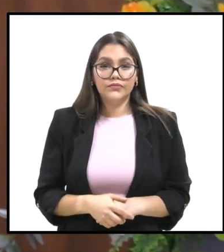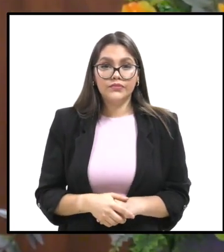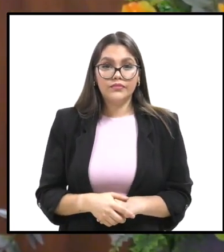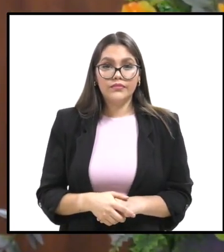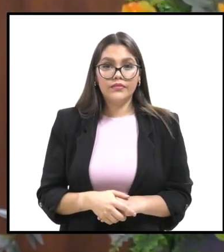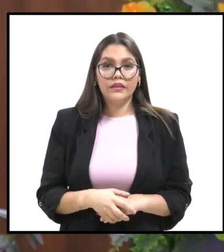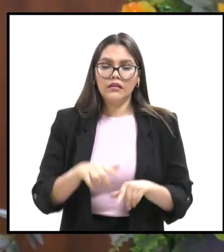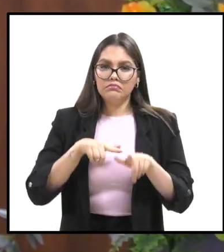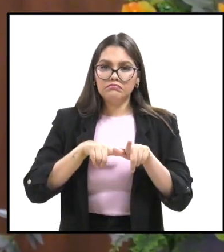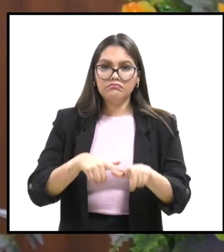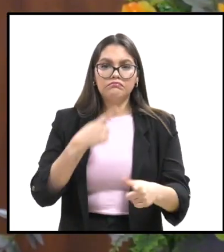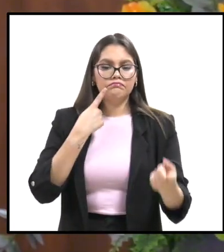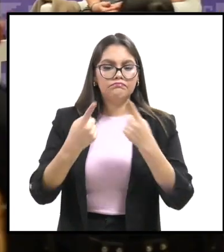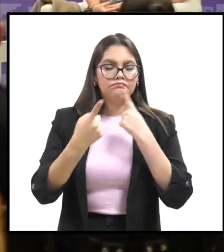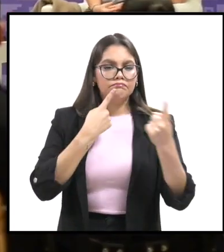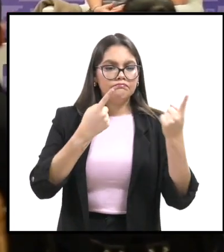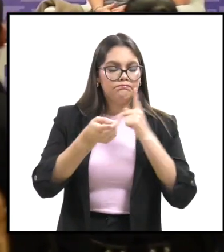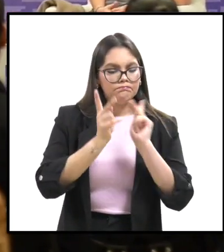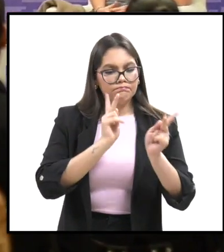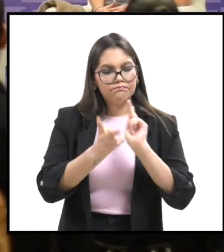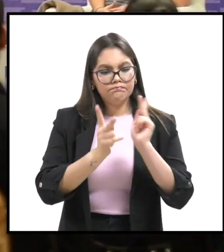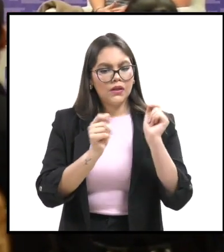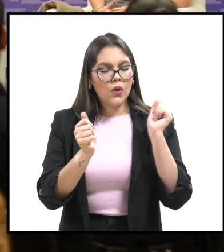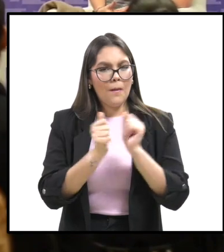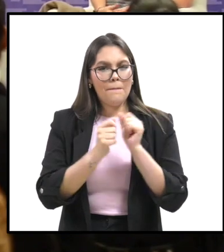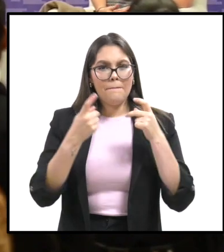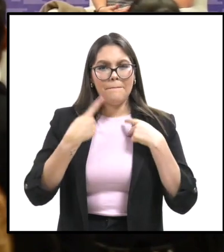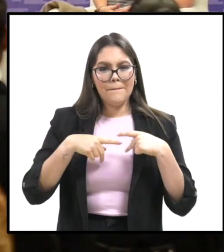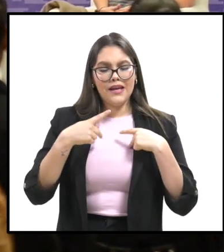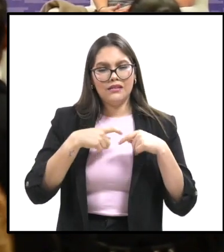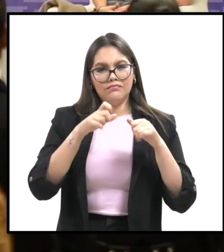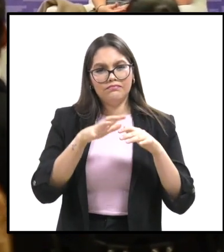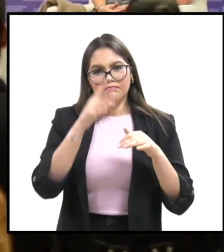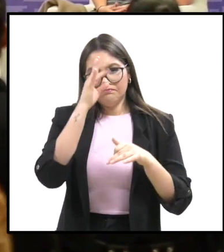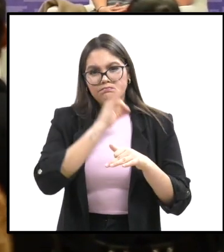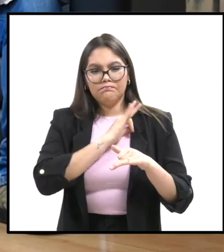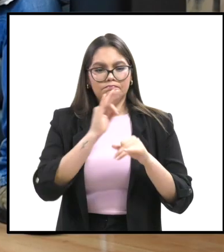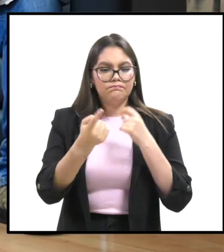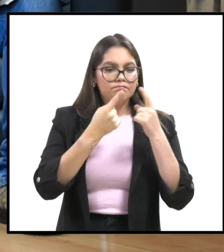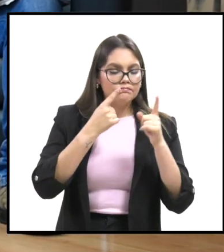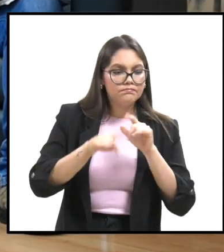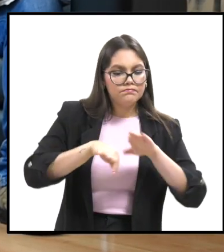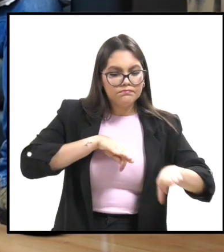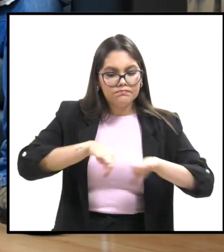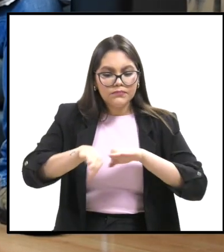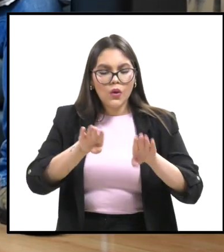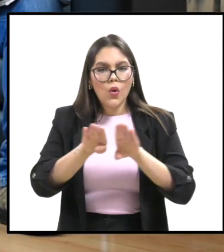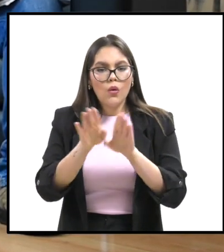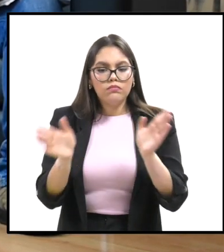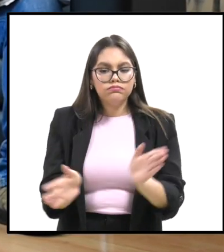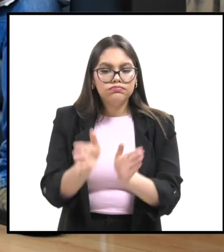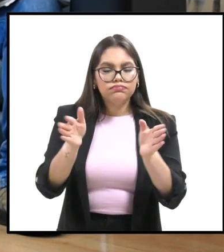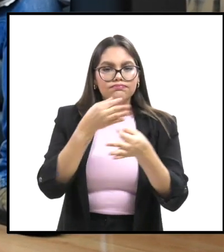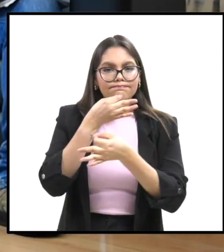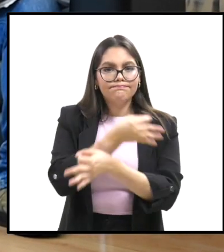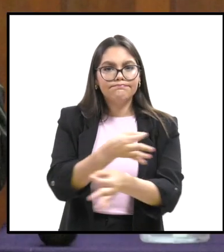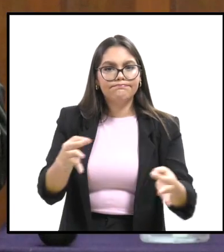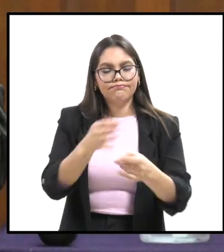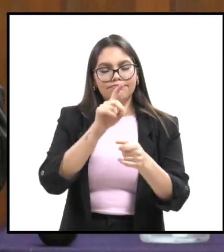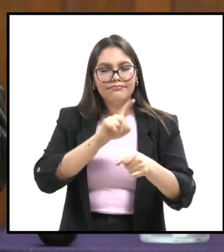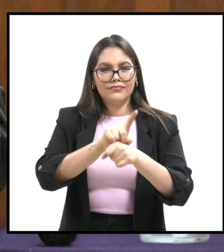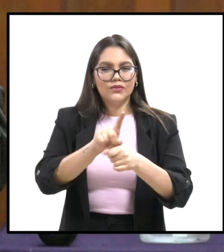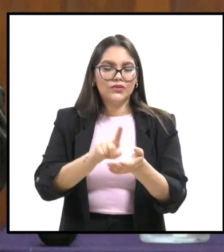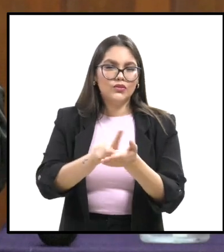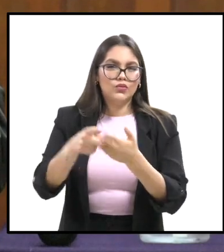Se mantuvo un diálogo permanente con actores sociales y públicos, para trabajar en la promoción y protección de los derechos